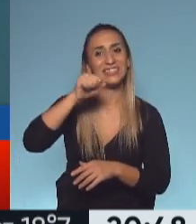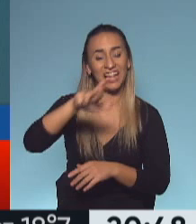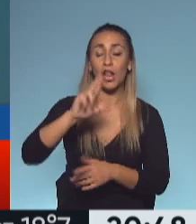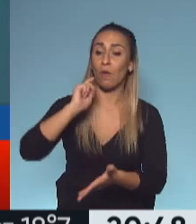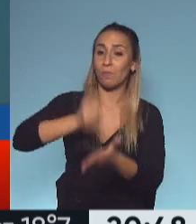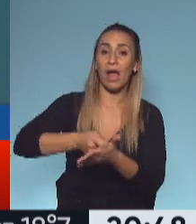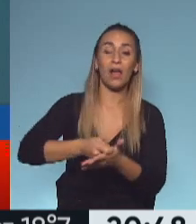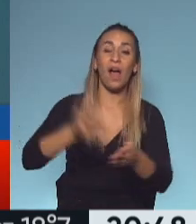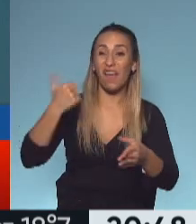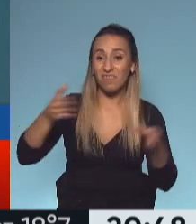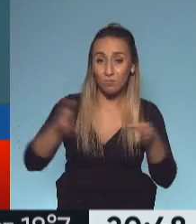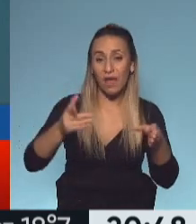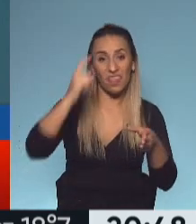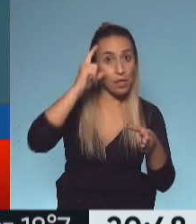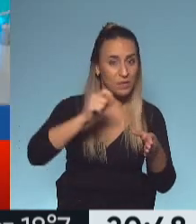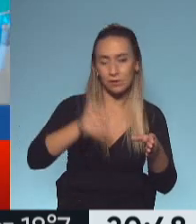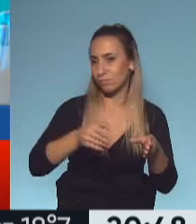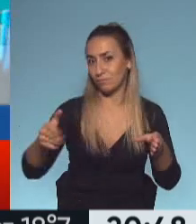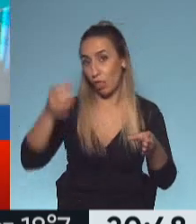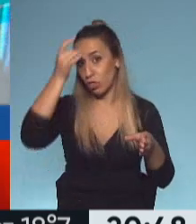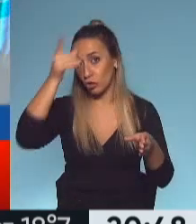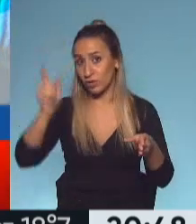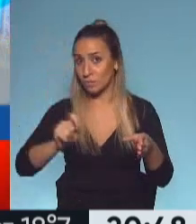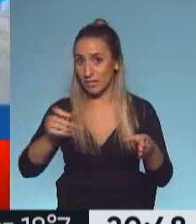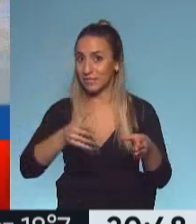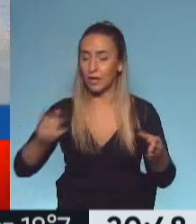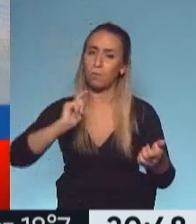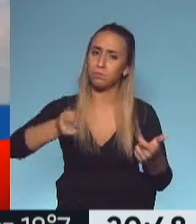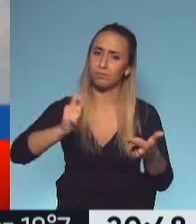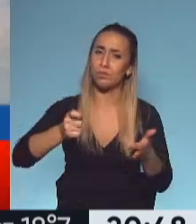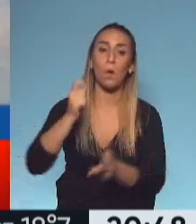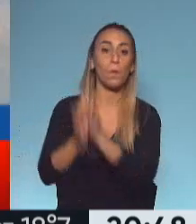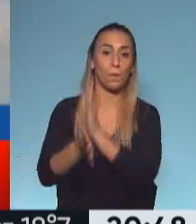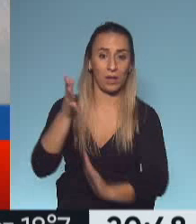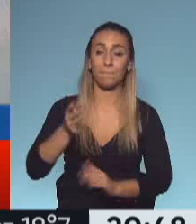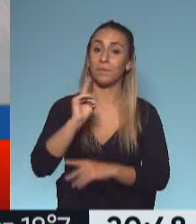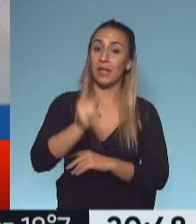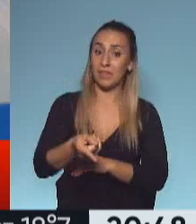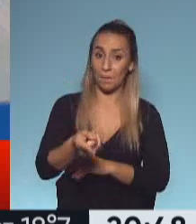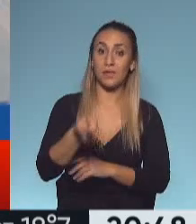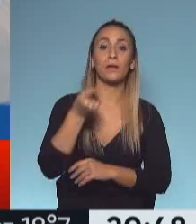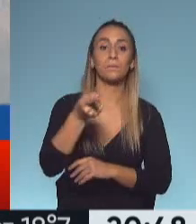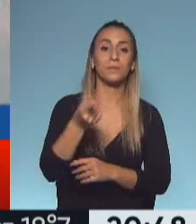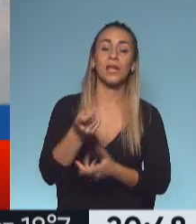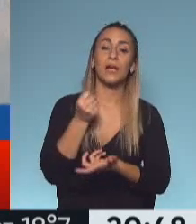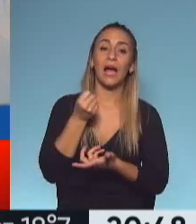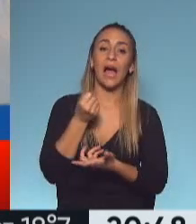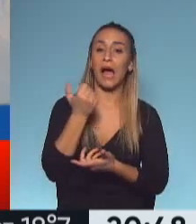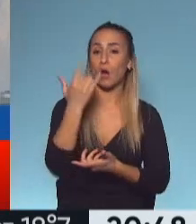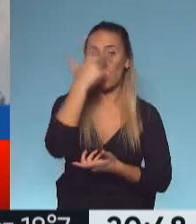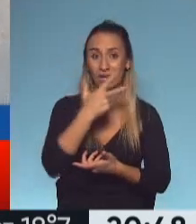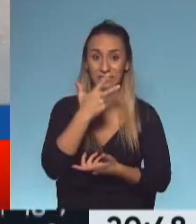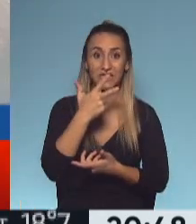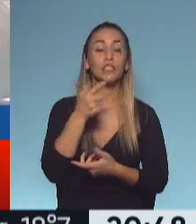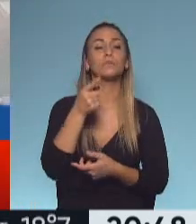fíjate ya con las últimas medidas que tienen que ver, por ejemplo, con la ampliación de la Asignación Universal por Hijo, el alcance